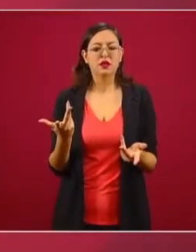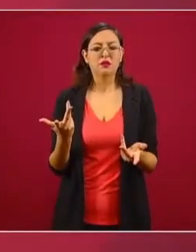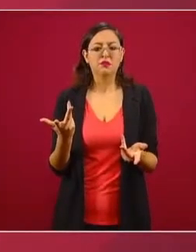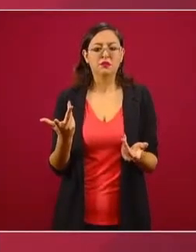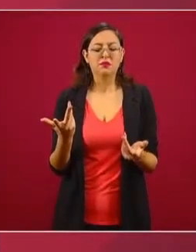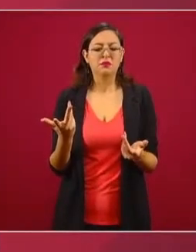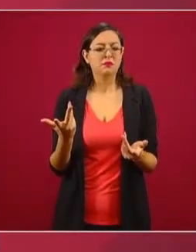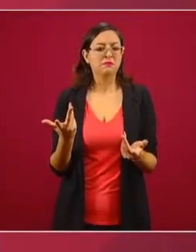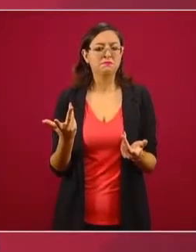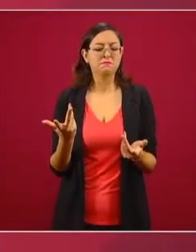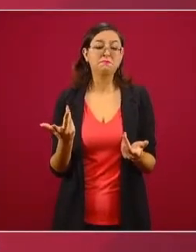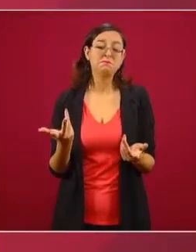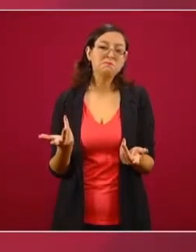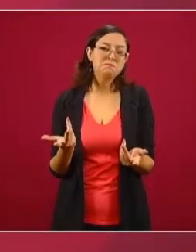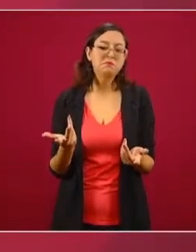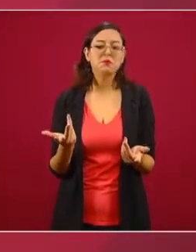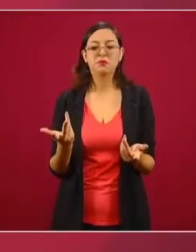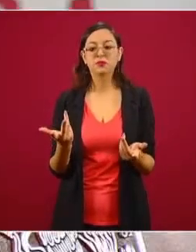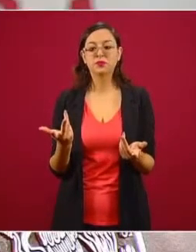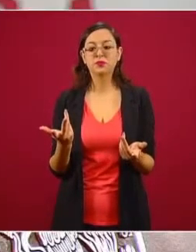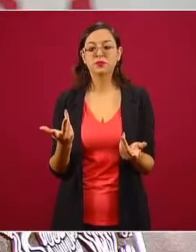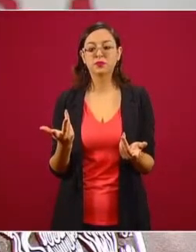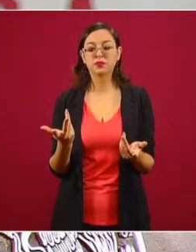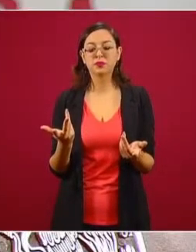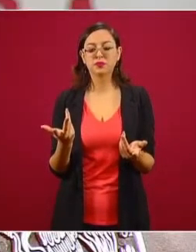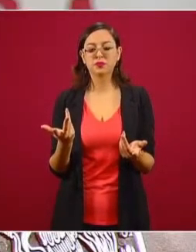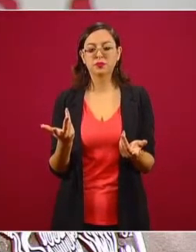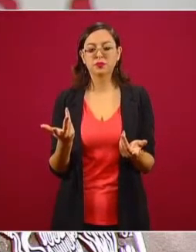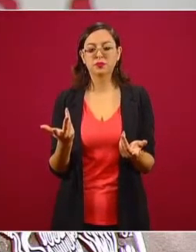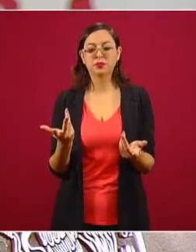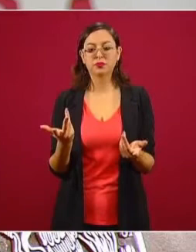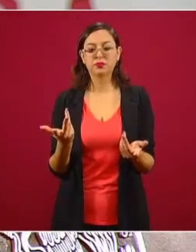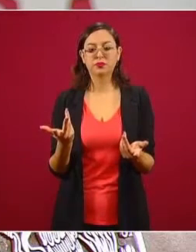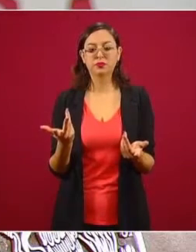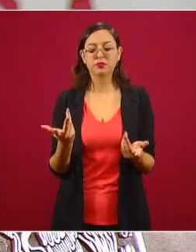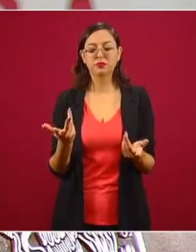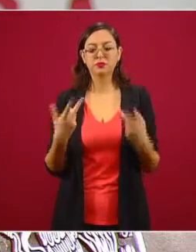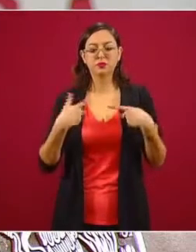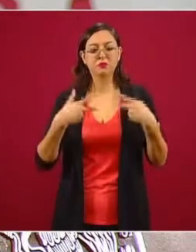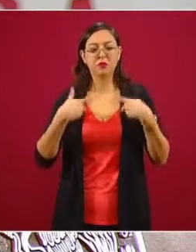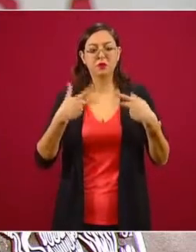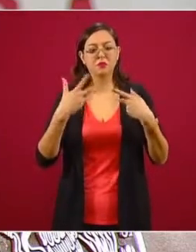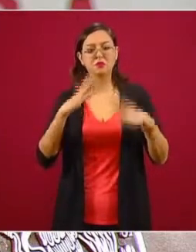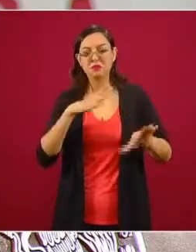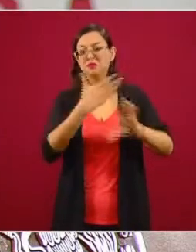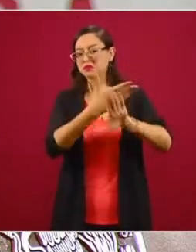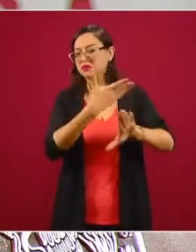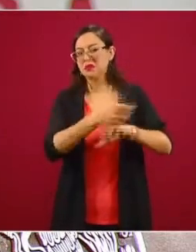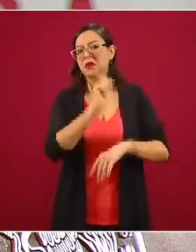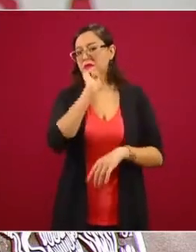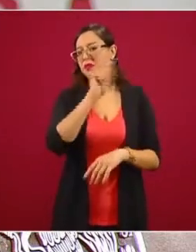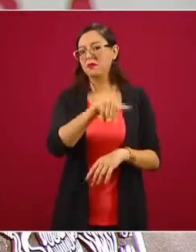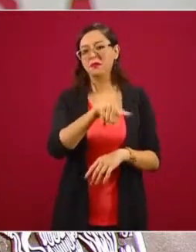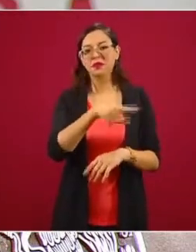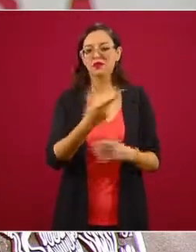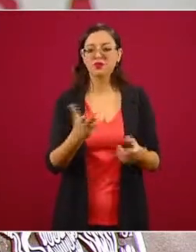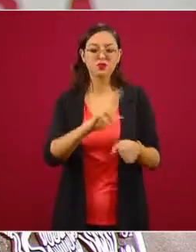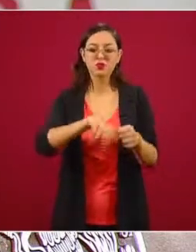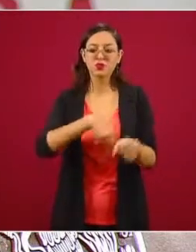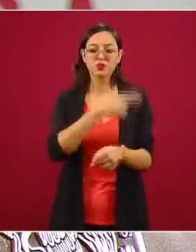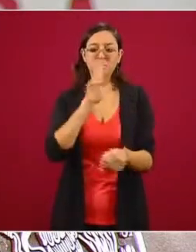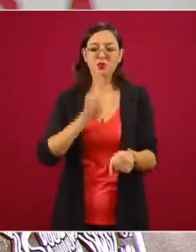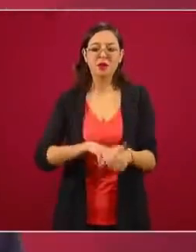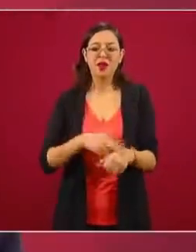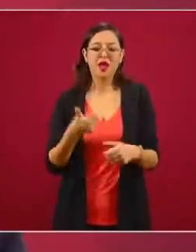algunos ciudadanos como es normal en